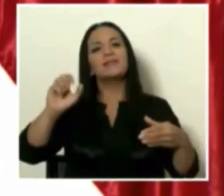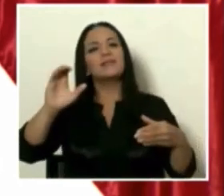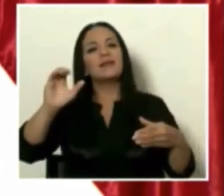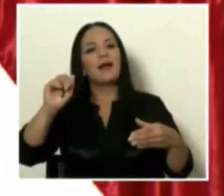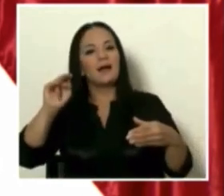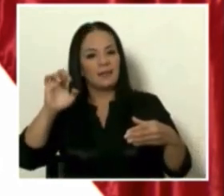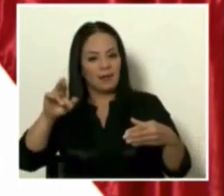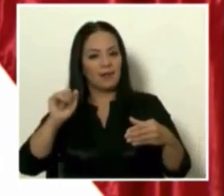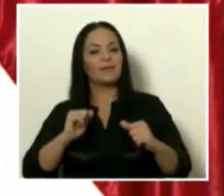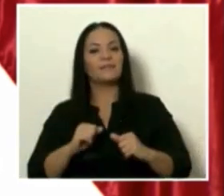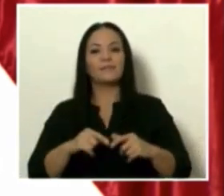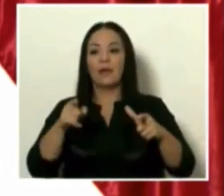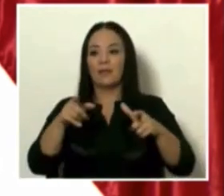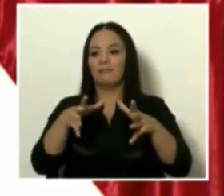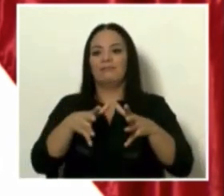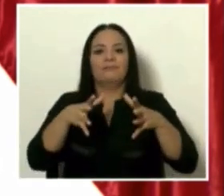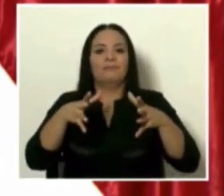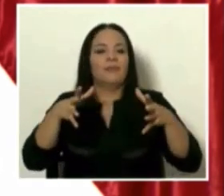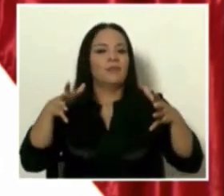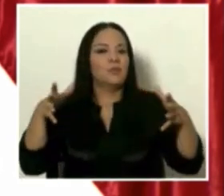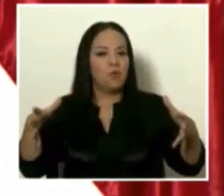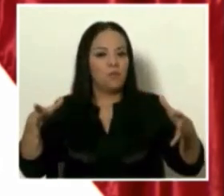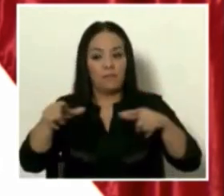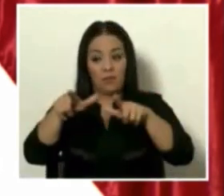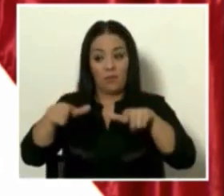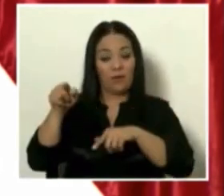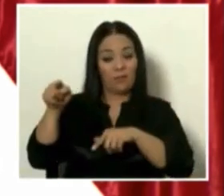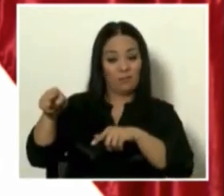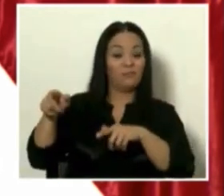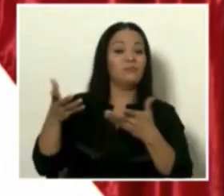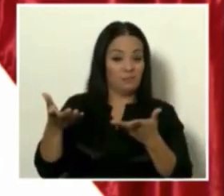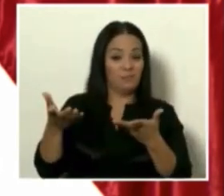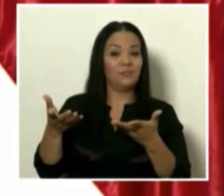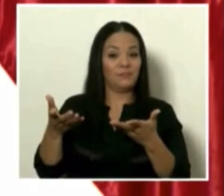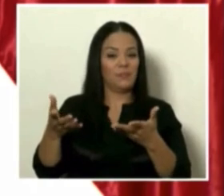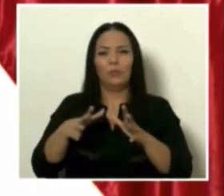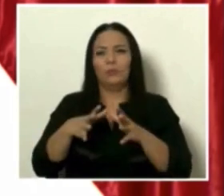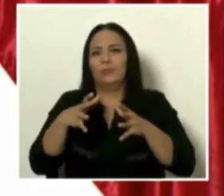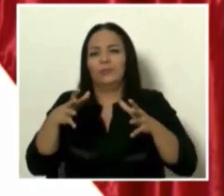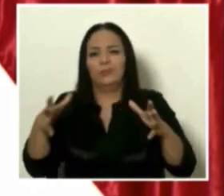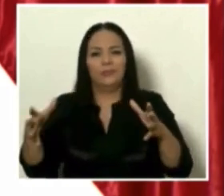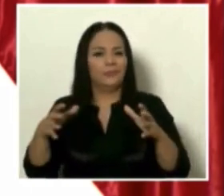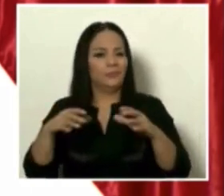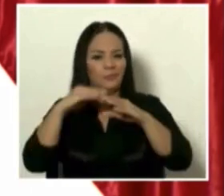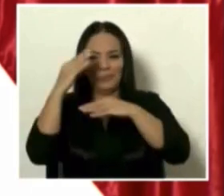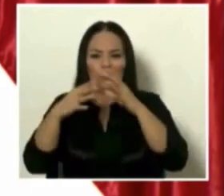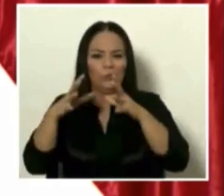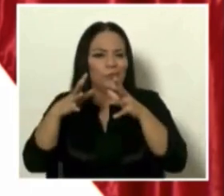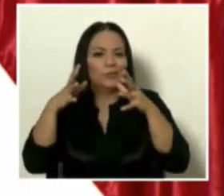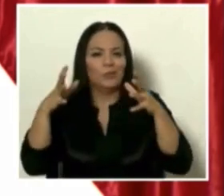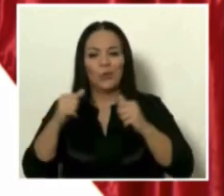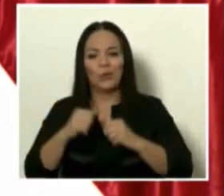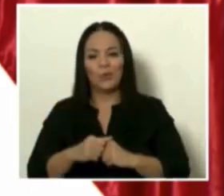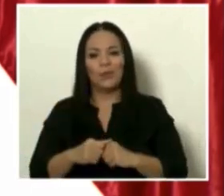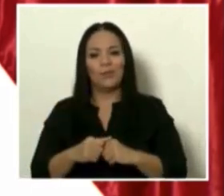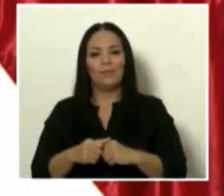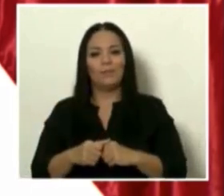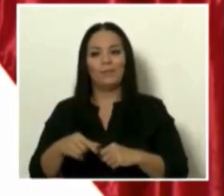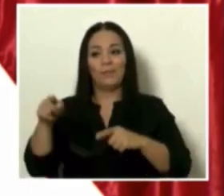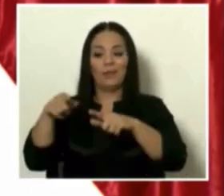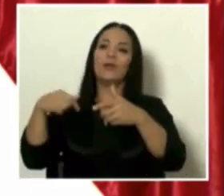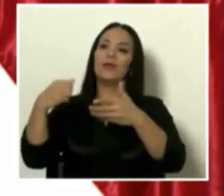un puerto de un volumen monstruoso, uno de los más altos del mundo. Ahí llega mucha de la droga, que